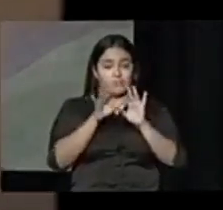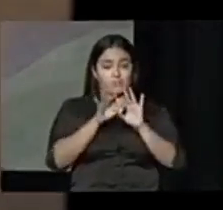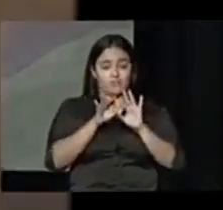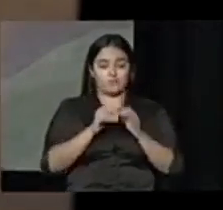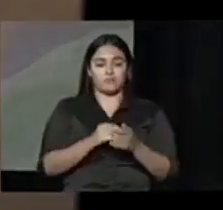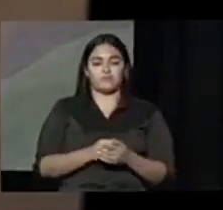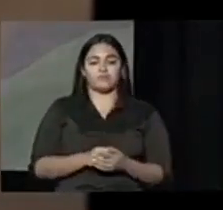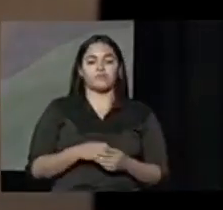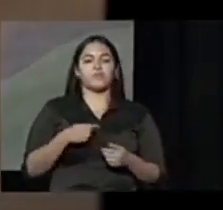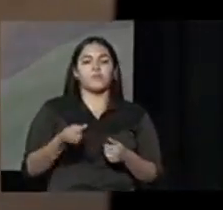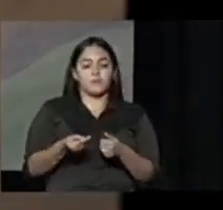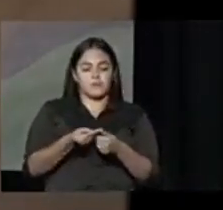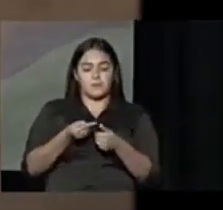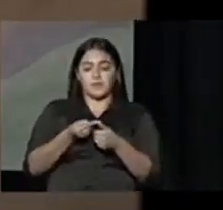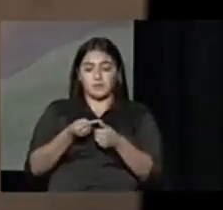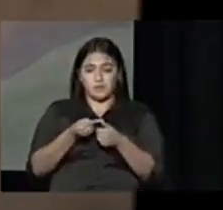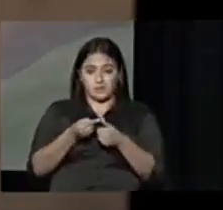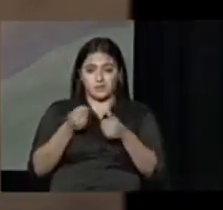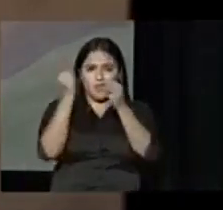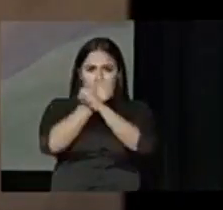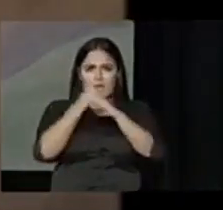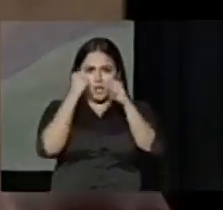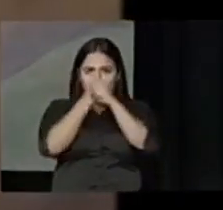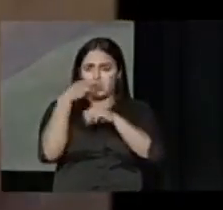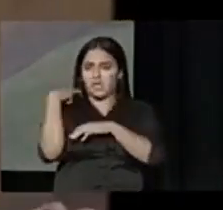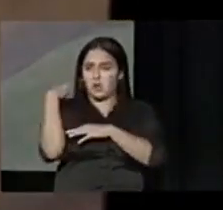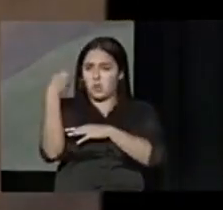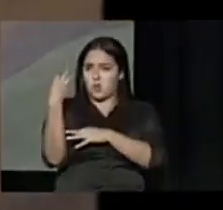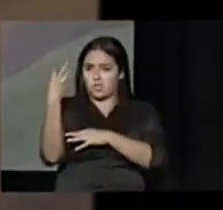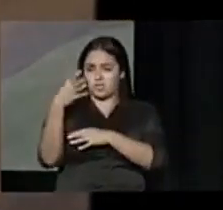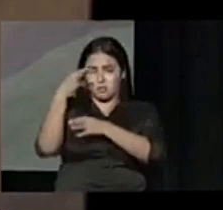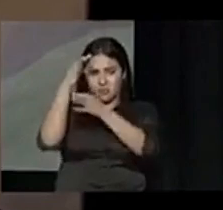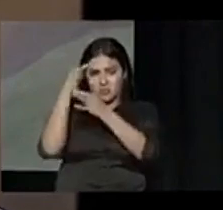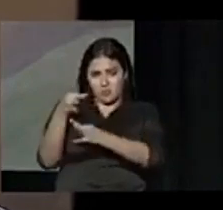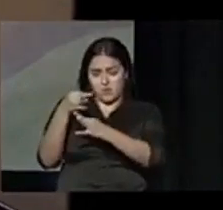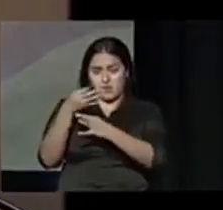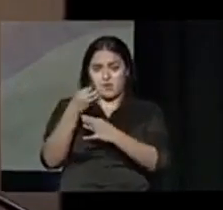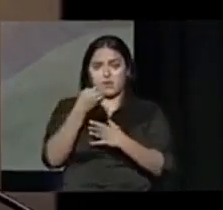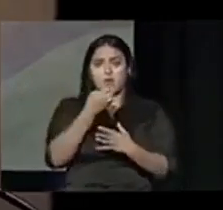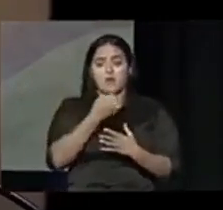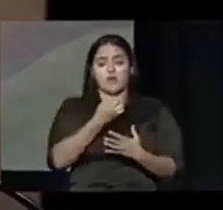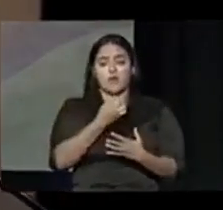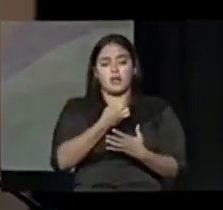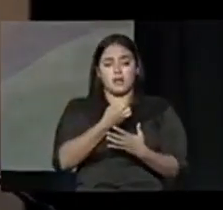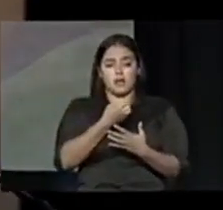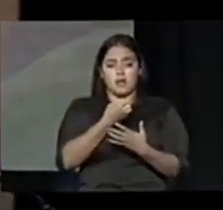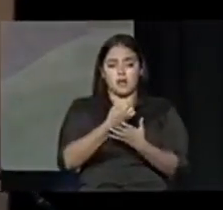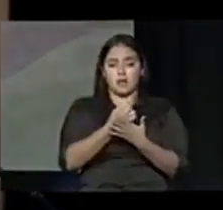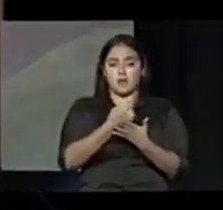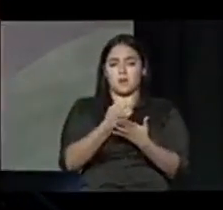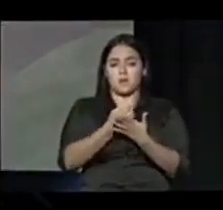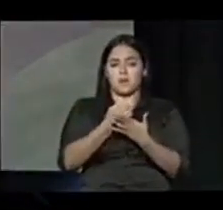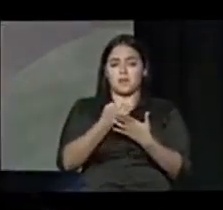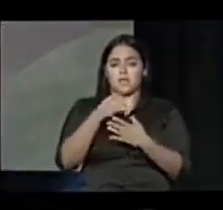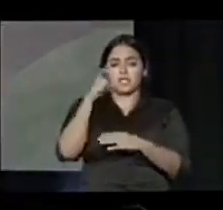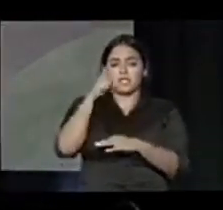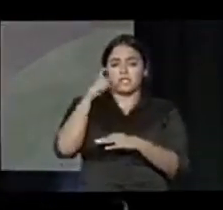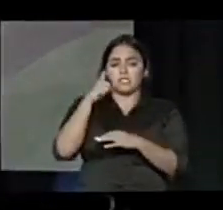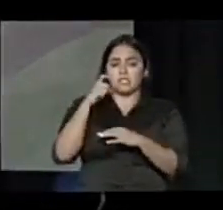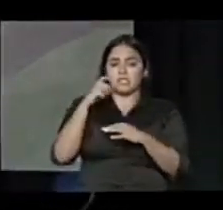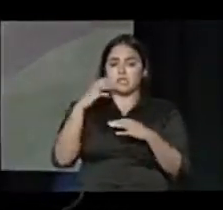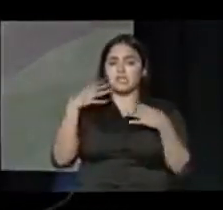tenemos que continuar la lucha en washington para asegurar los fondos necesarios para cumplir con la salud de nuestra gente nuestra